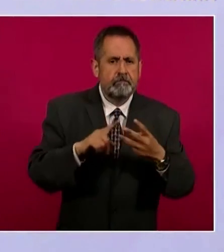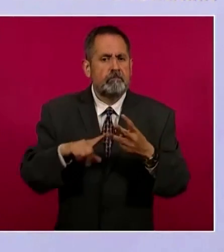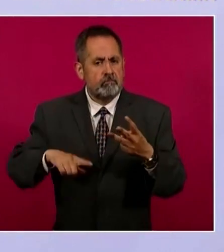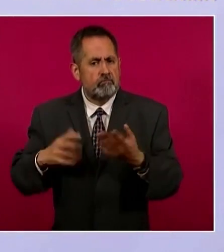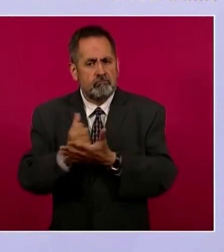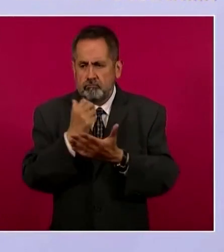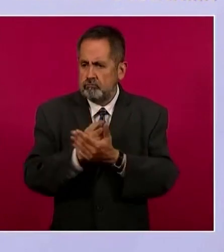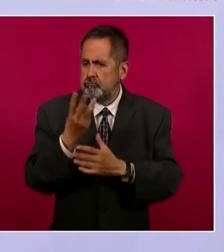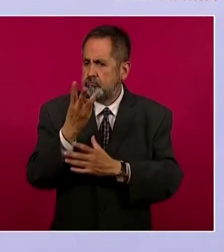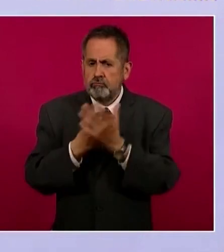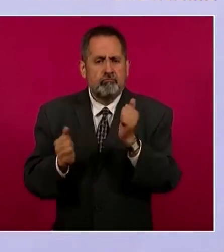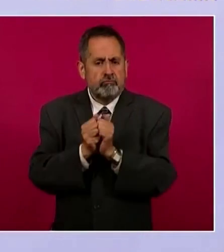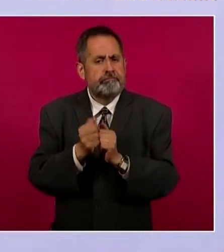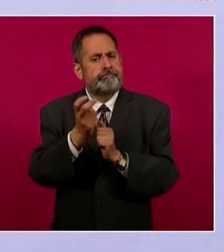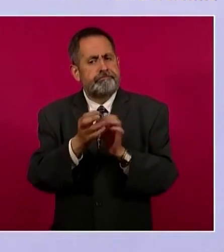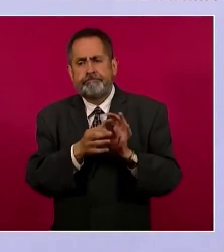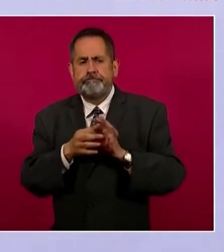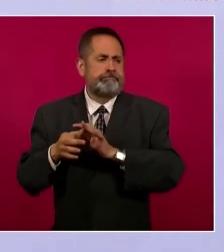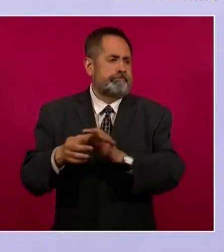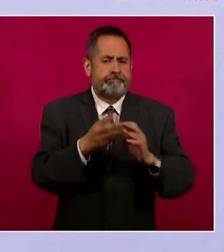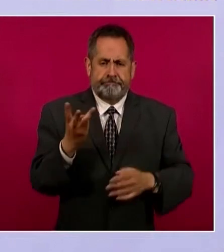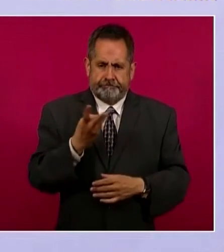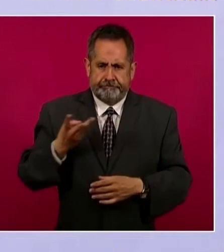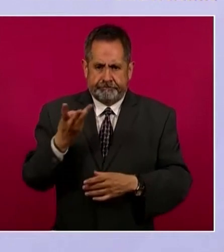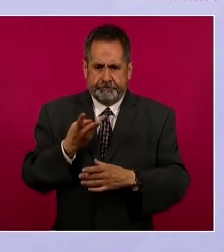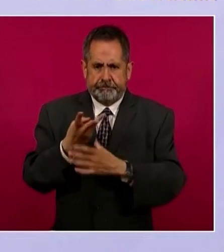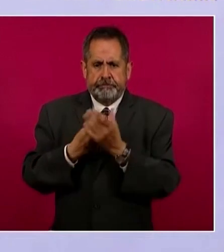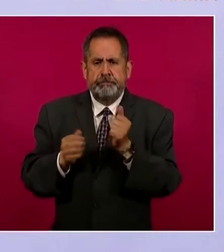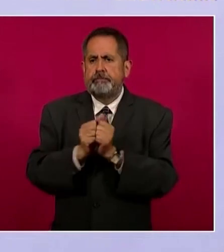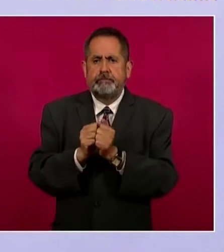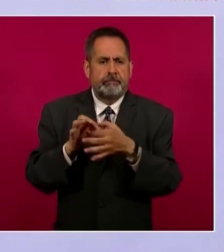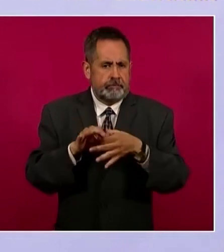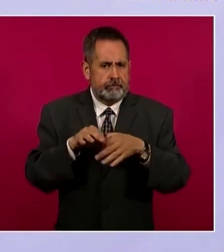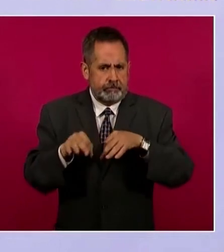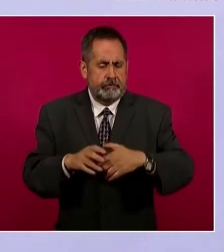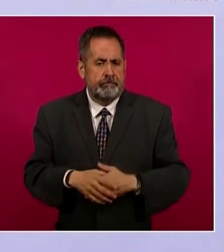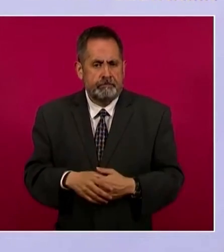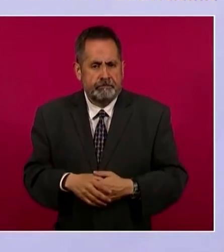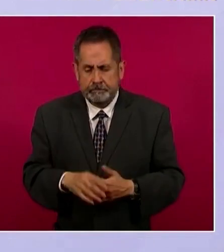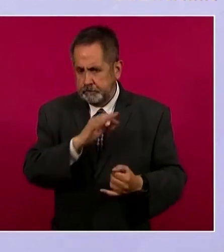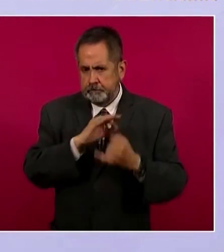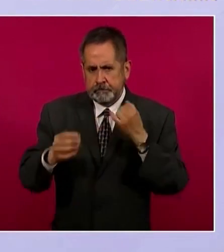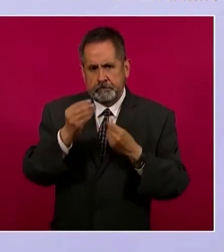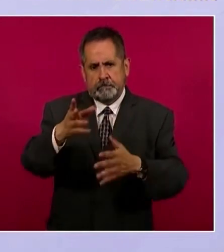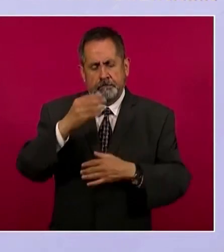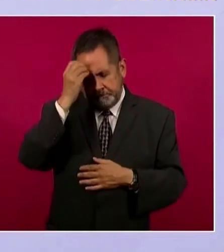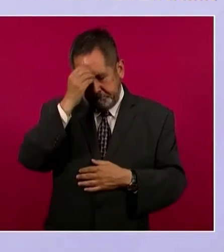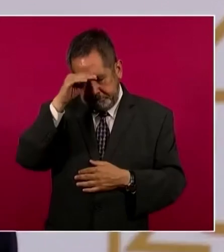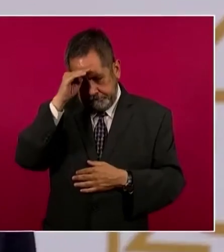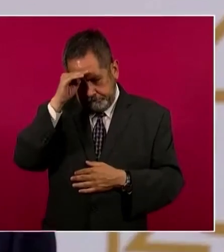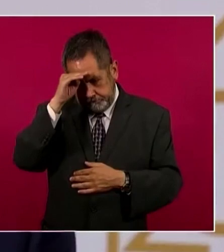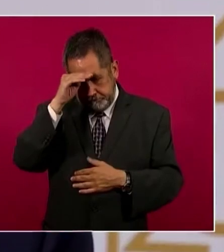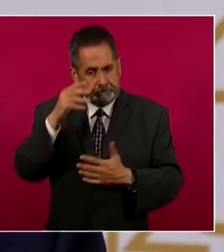trabajemos los tres sectores a partir del diálogo. Y cierro con una reflexión, que es que